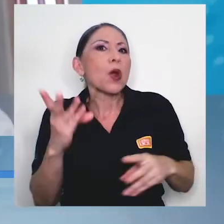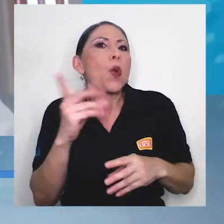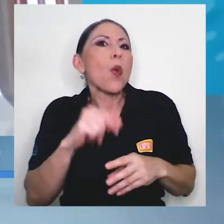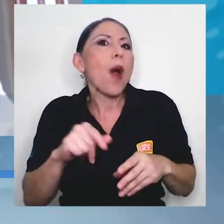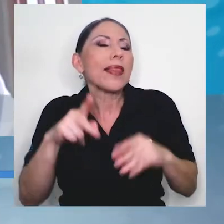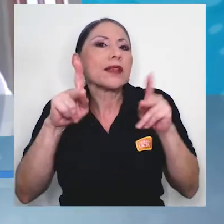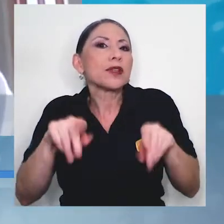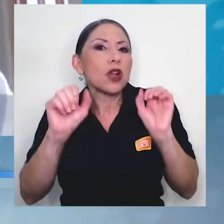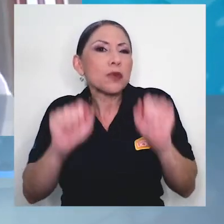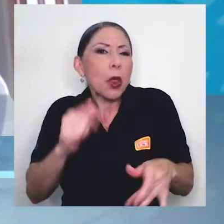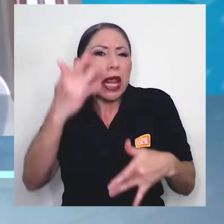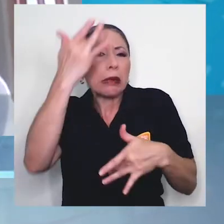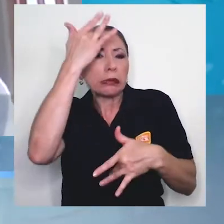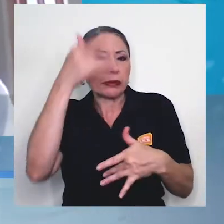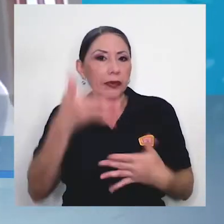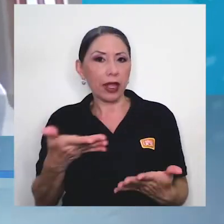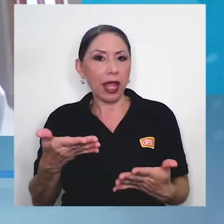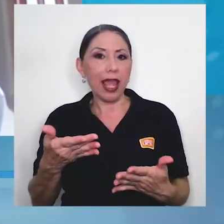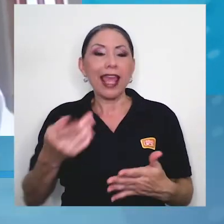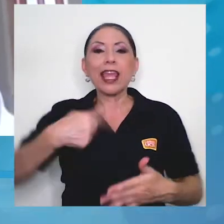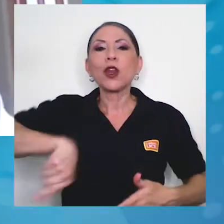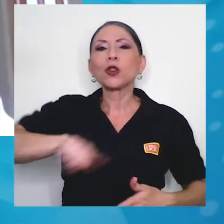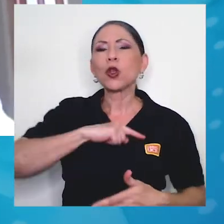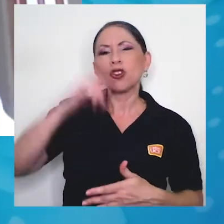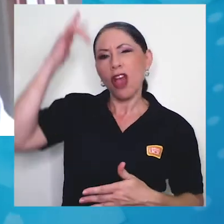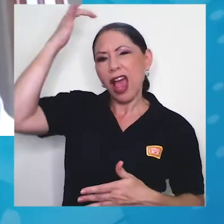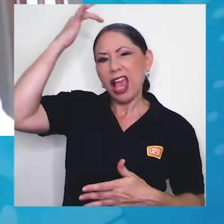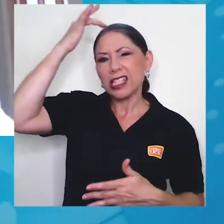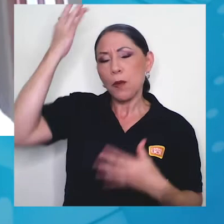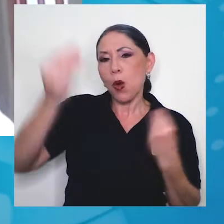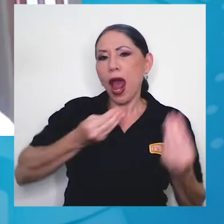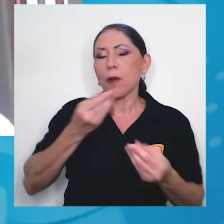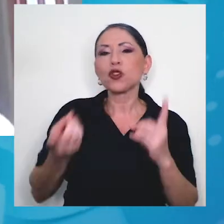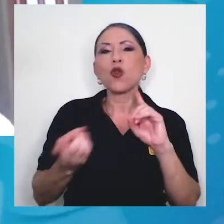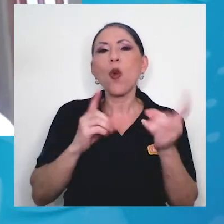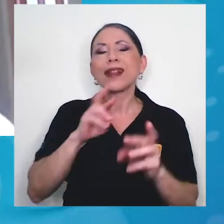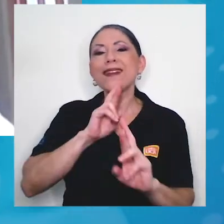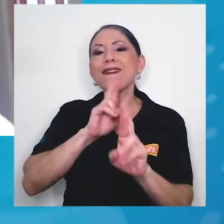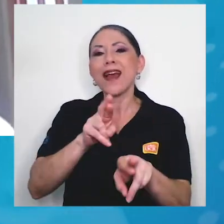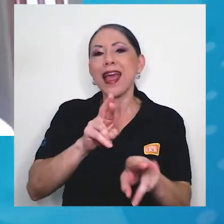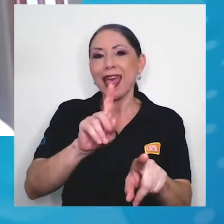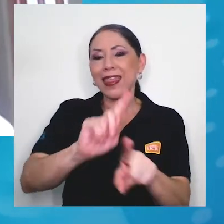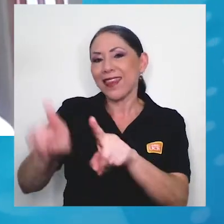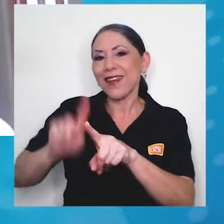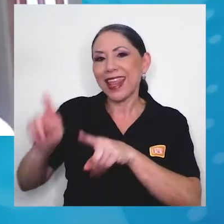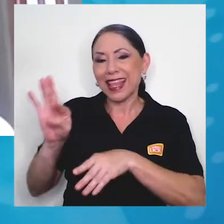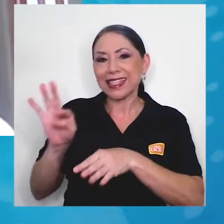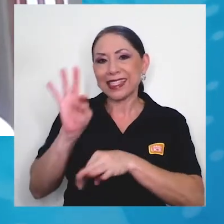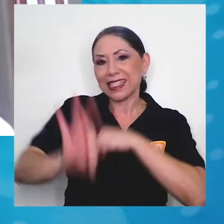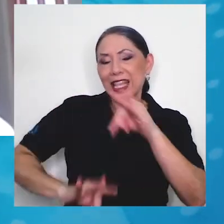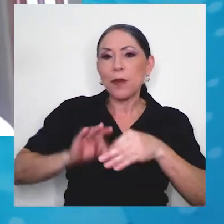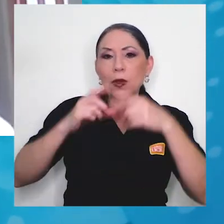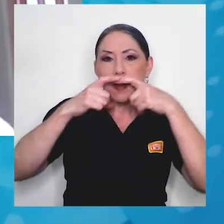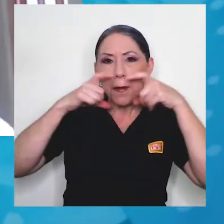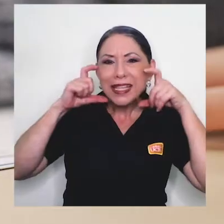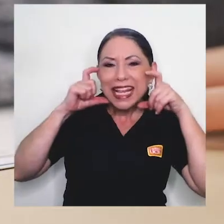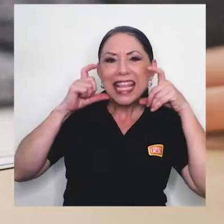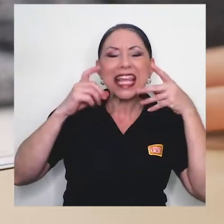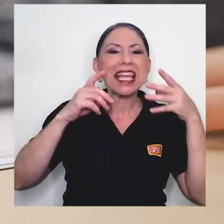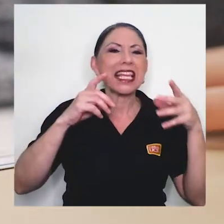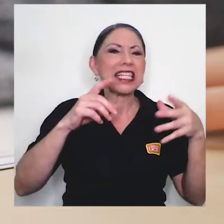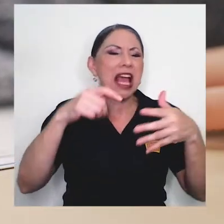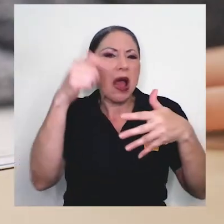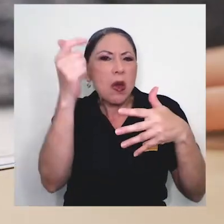y estudiamos o simulamos cuál sería el efecto de usar diferentes tipos de mascarilla, bien sea de tela o